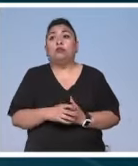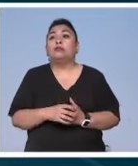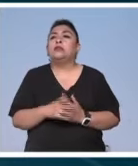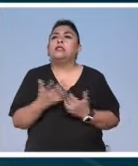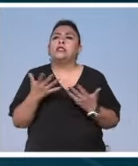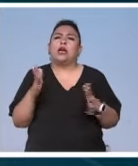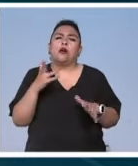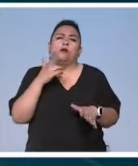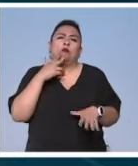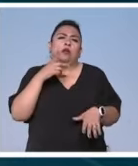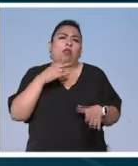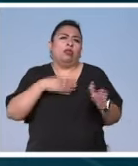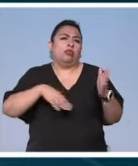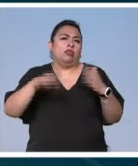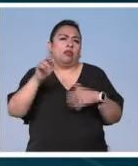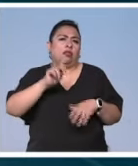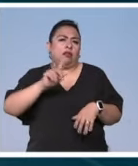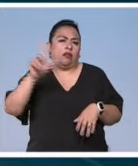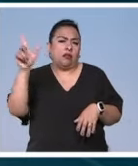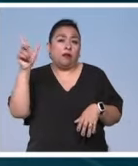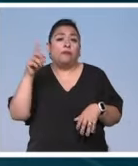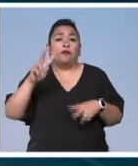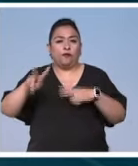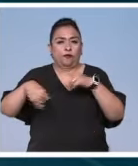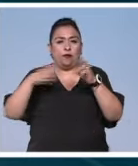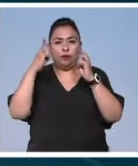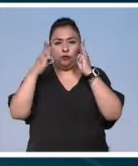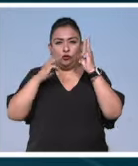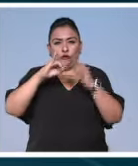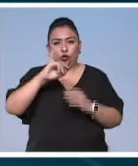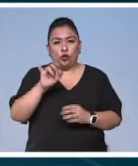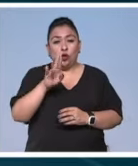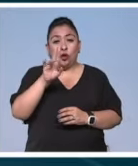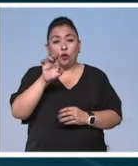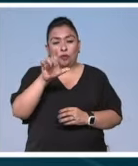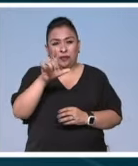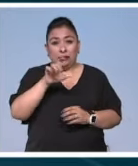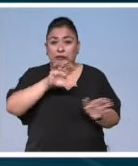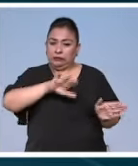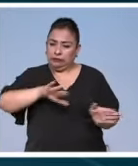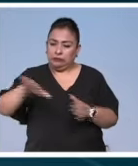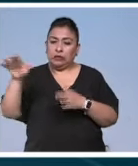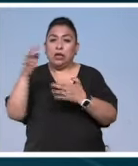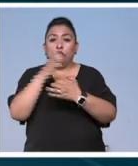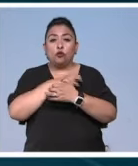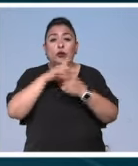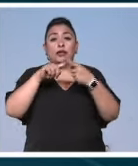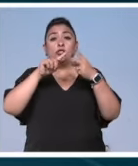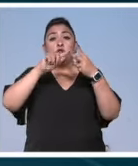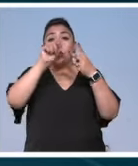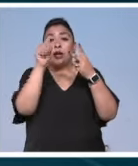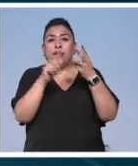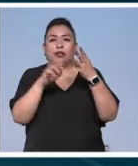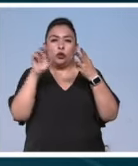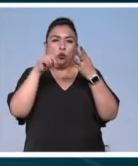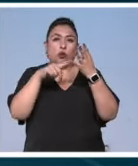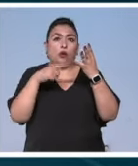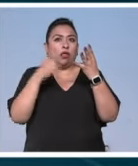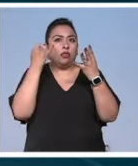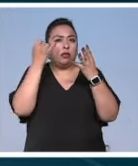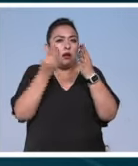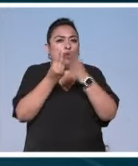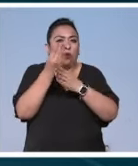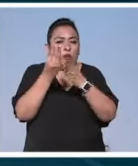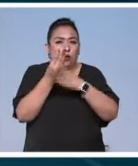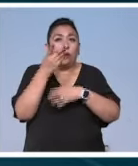ya está consagrado, Damien Hirst, hay que ir al Museo Jumex. Y cambiando de tema, educación, arte, cultura, emprendimiento. Estos son algunos de